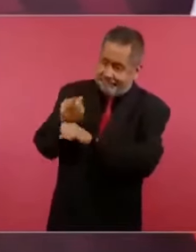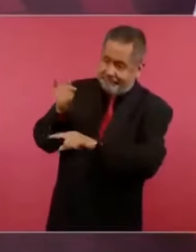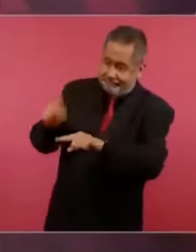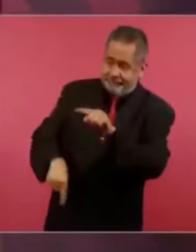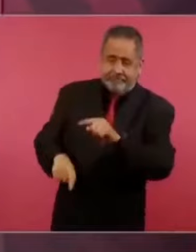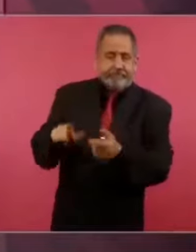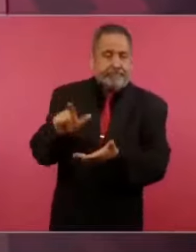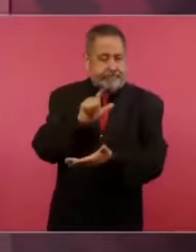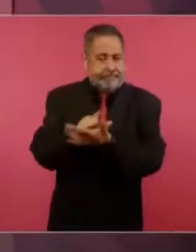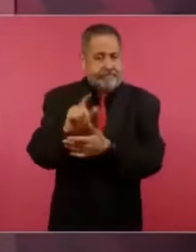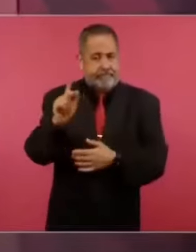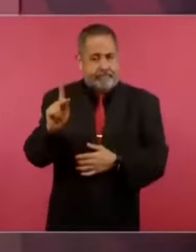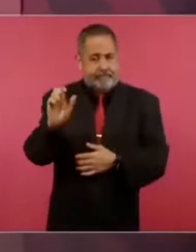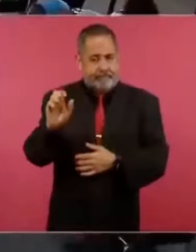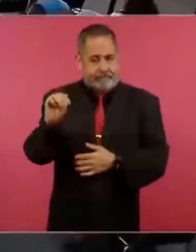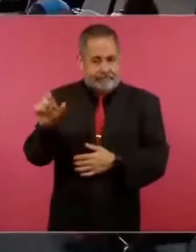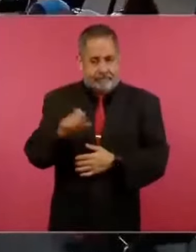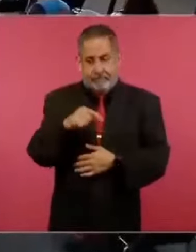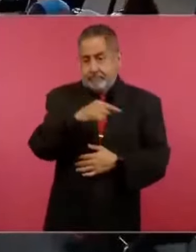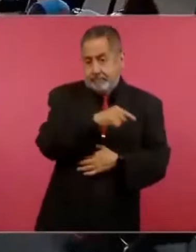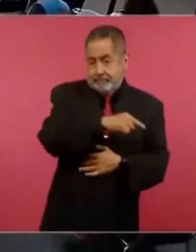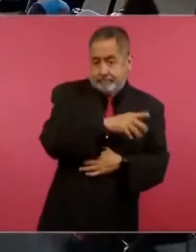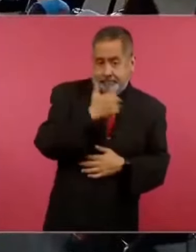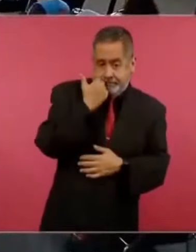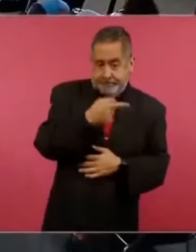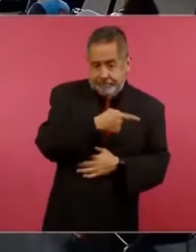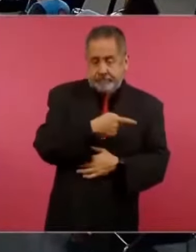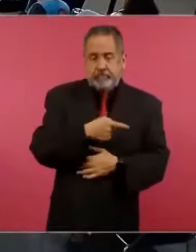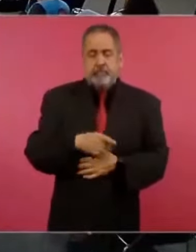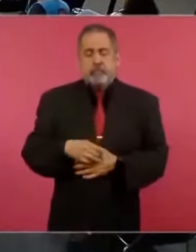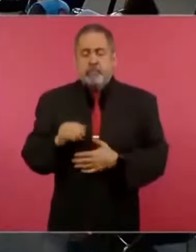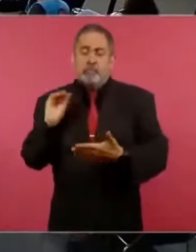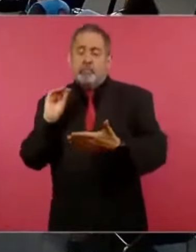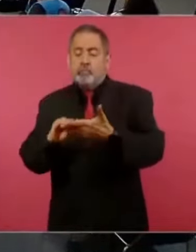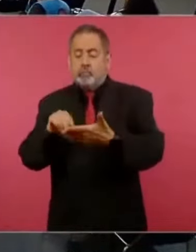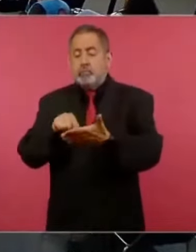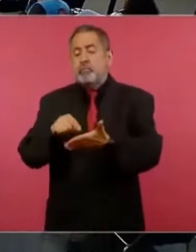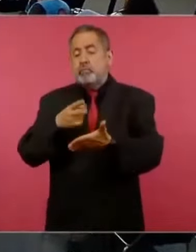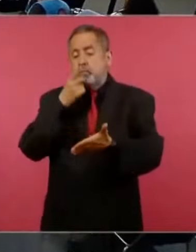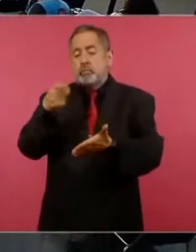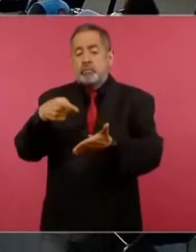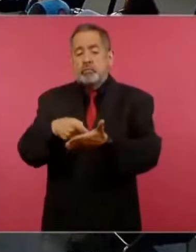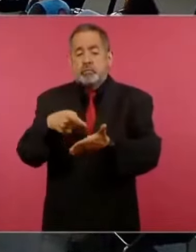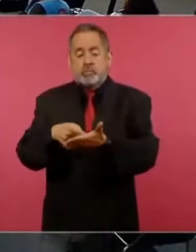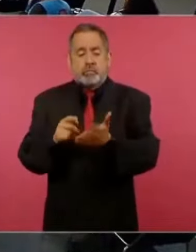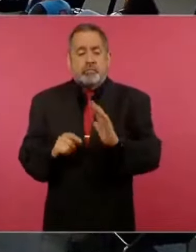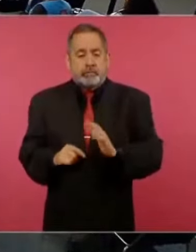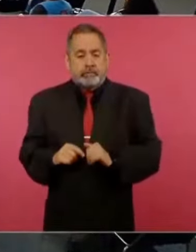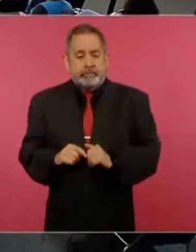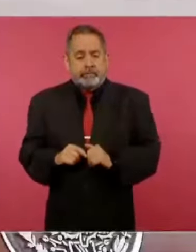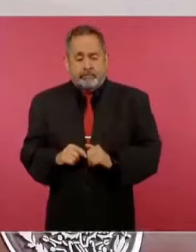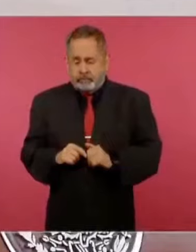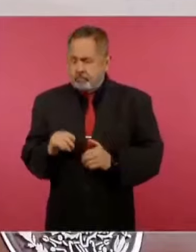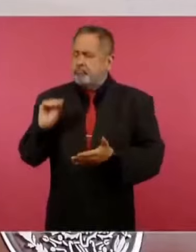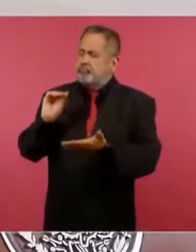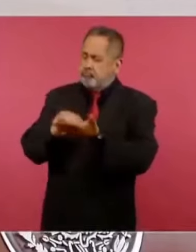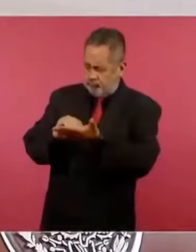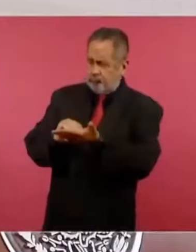contemplaba, legalizaba